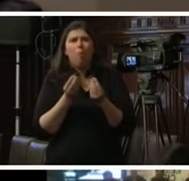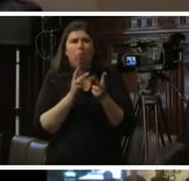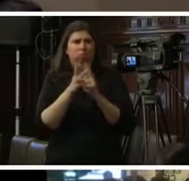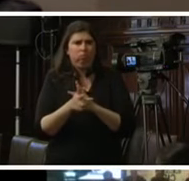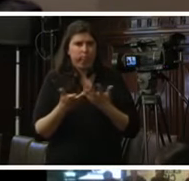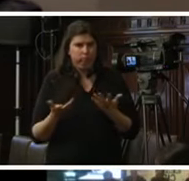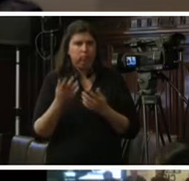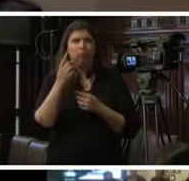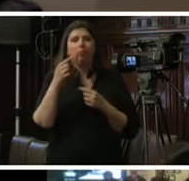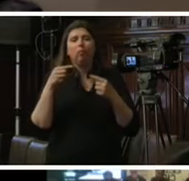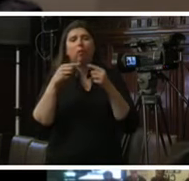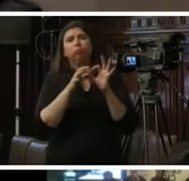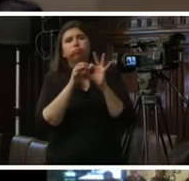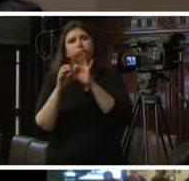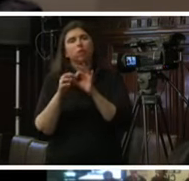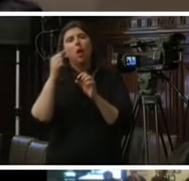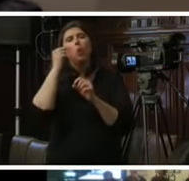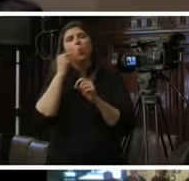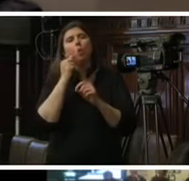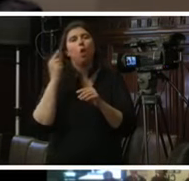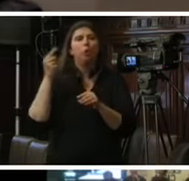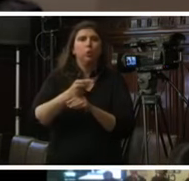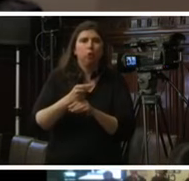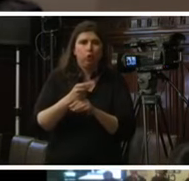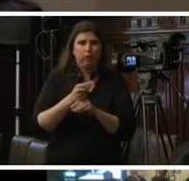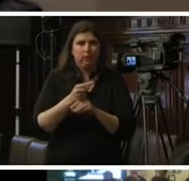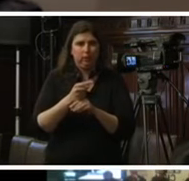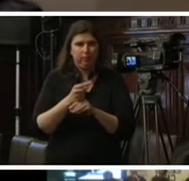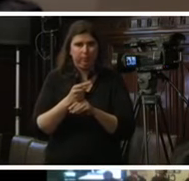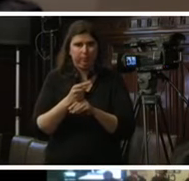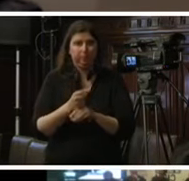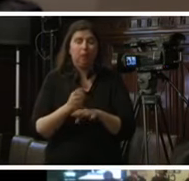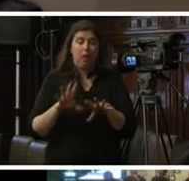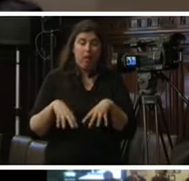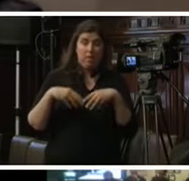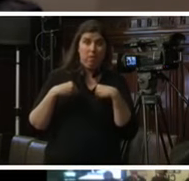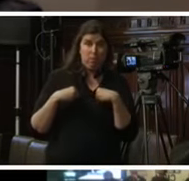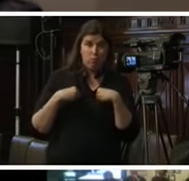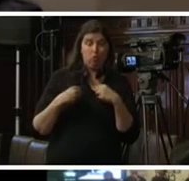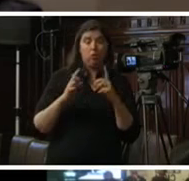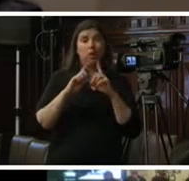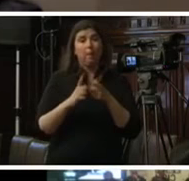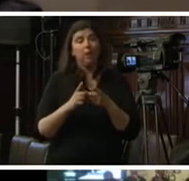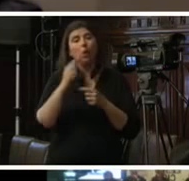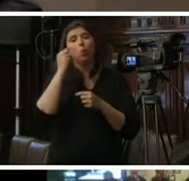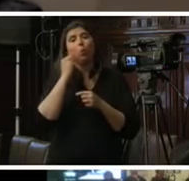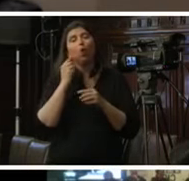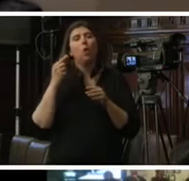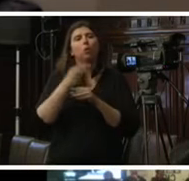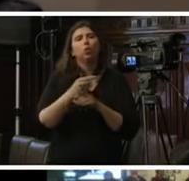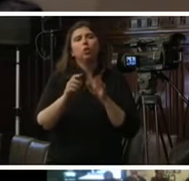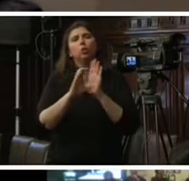número de acusaciones constitucionales recibidas y en relación al número de acusaciones constitucionales